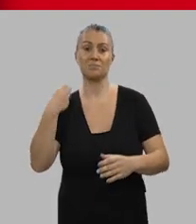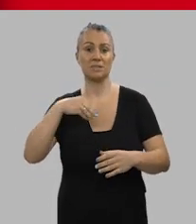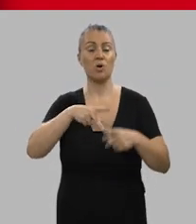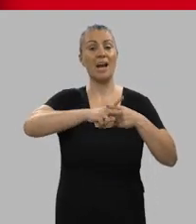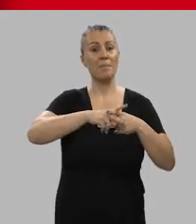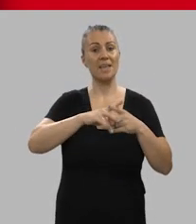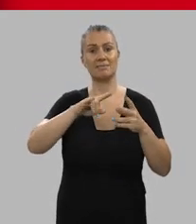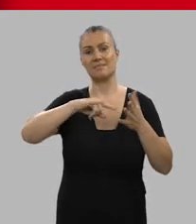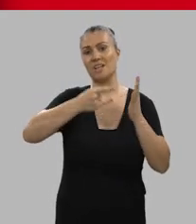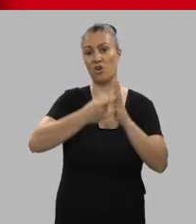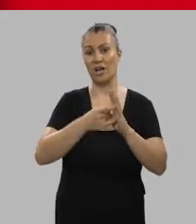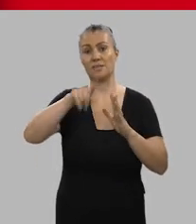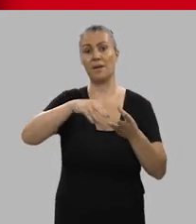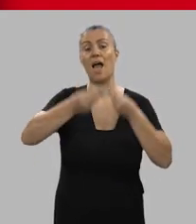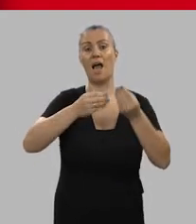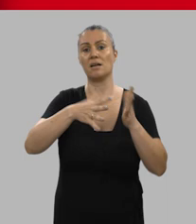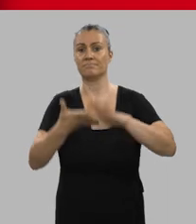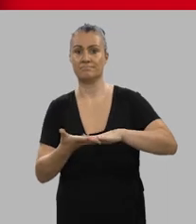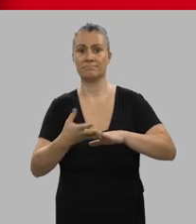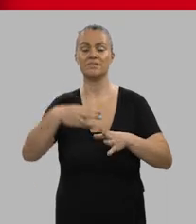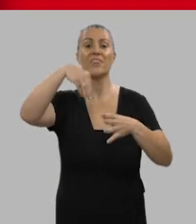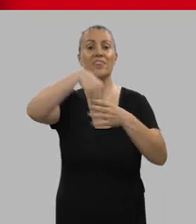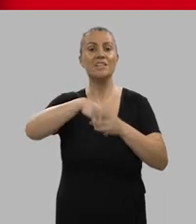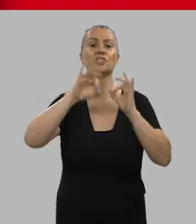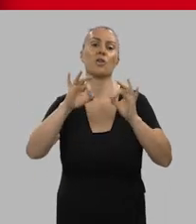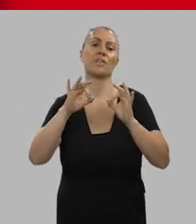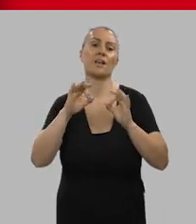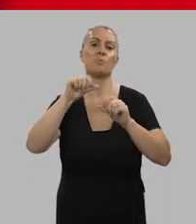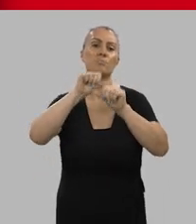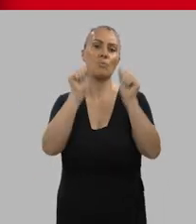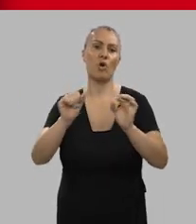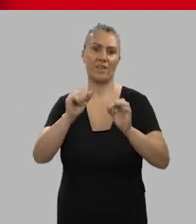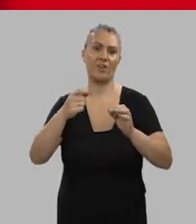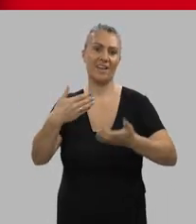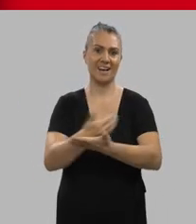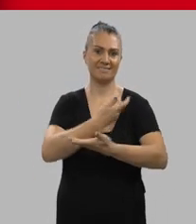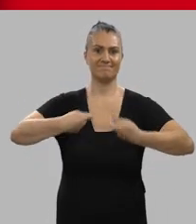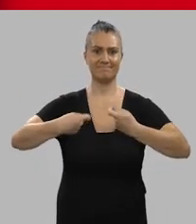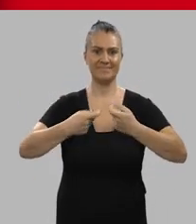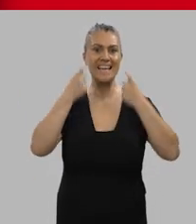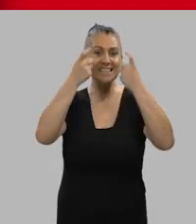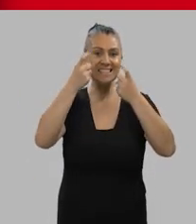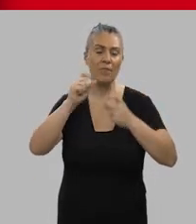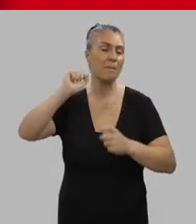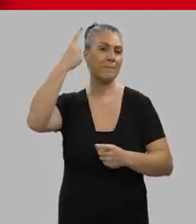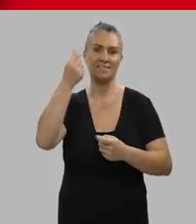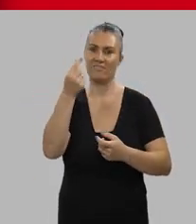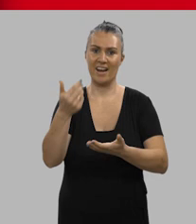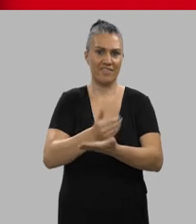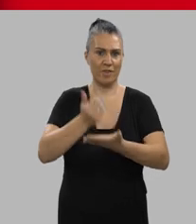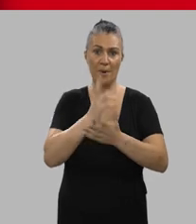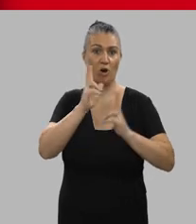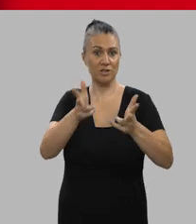herramientas tecnológicas utilizadas, implementar el modelo adecuado de Revenue Management procurando el máximo beneficio para el hotel